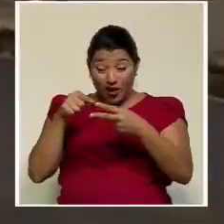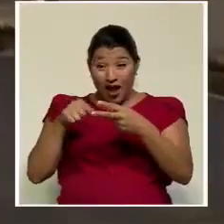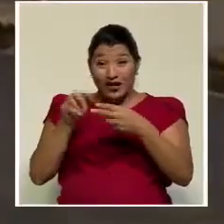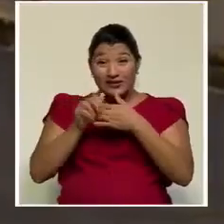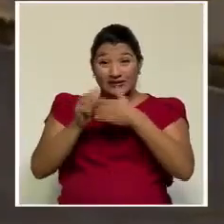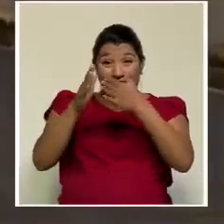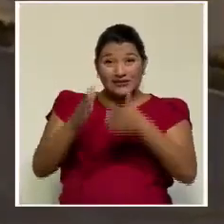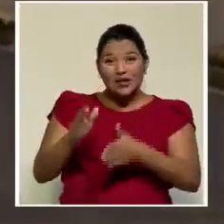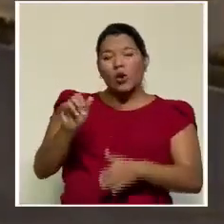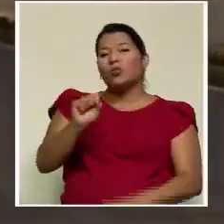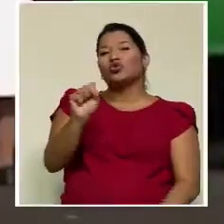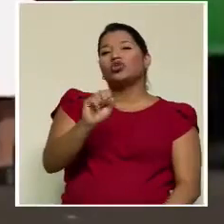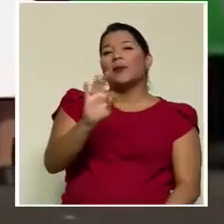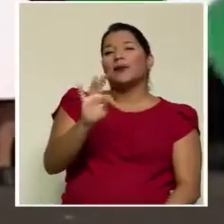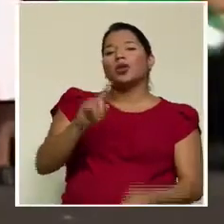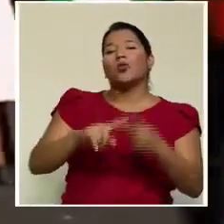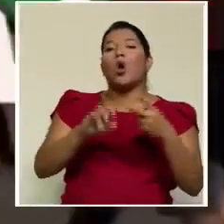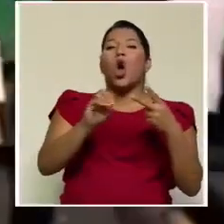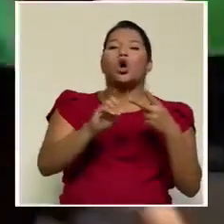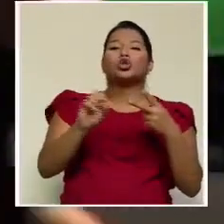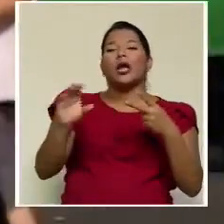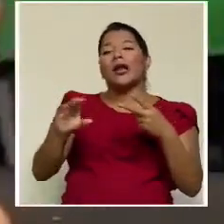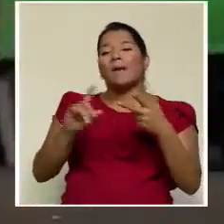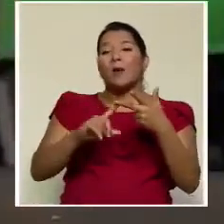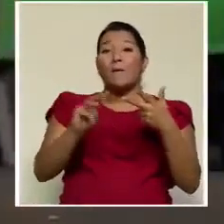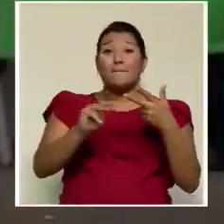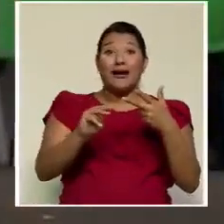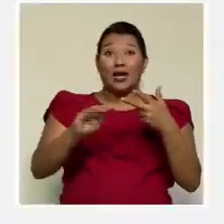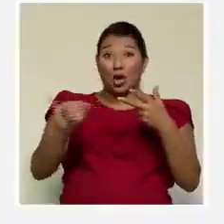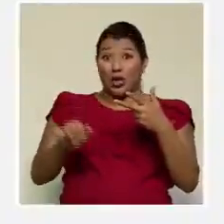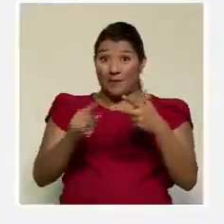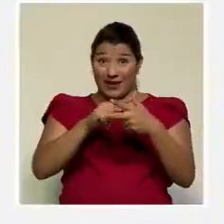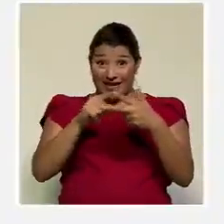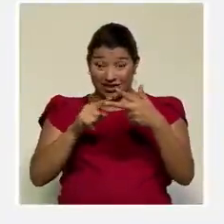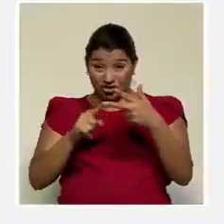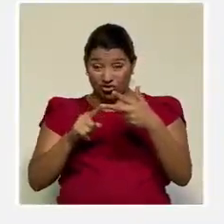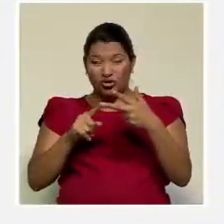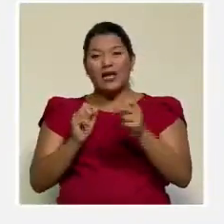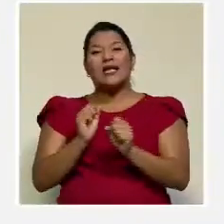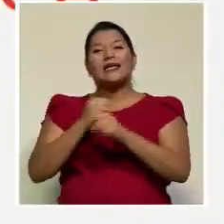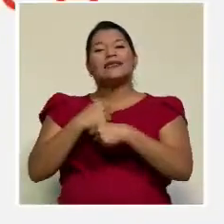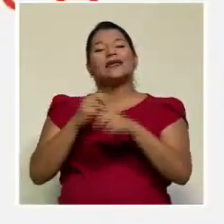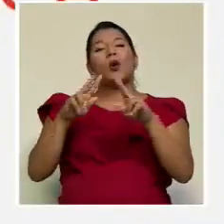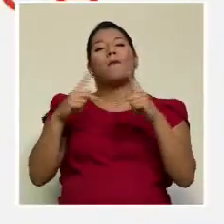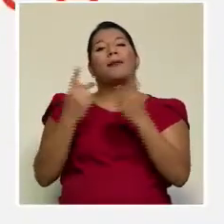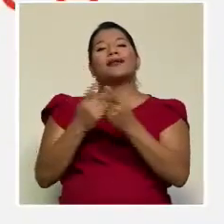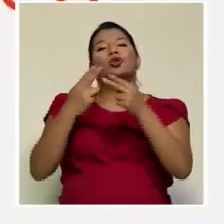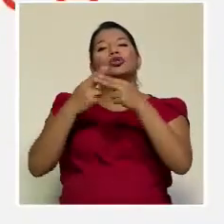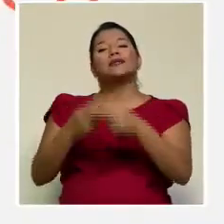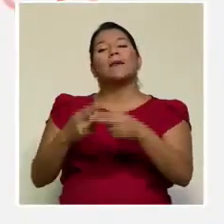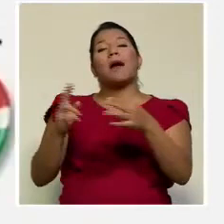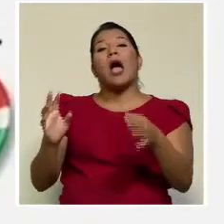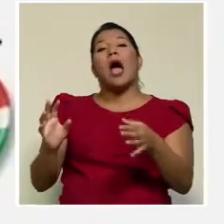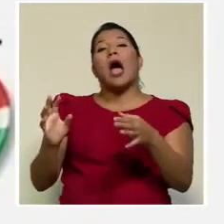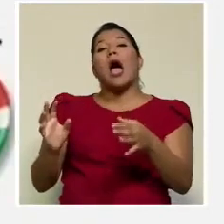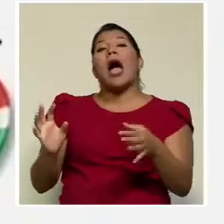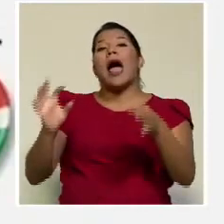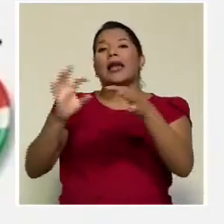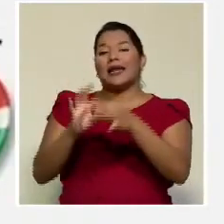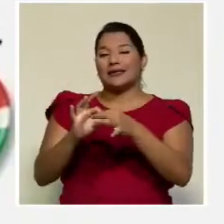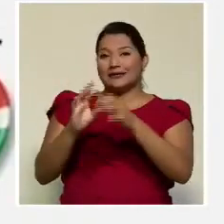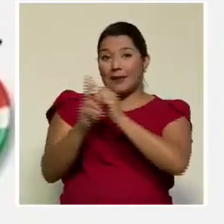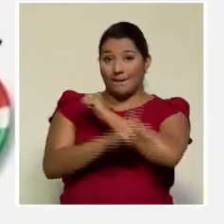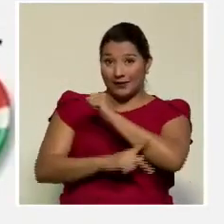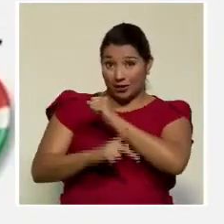como Sherman Thomas, Oscar Campos y Mariano Figueres, conformaron Alianza Patriótica y Rolando Araya